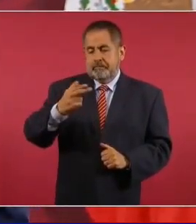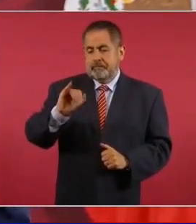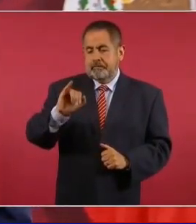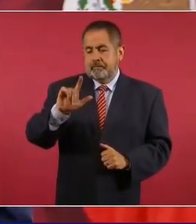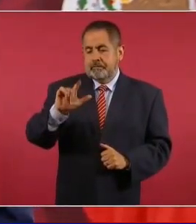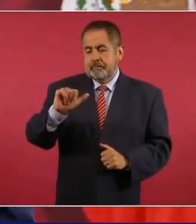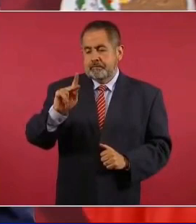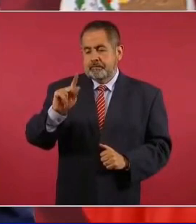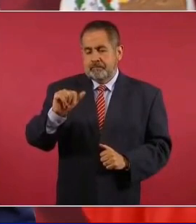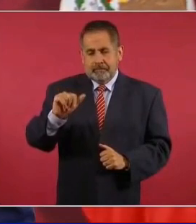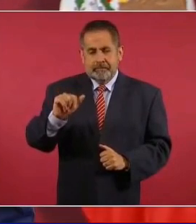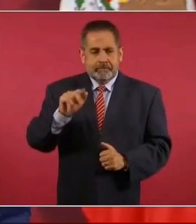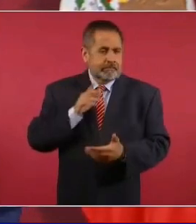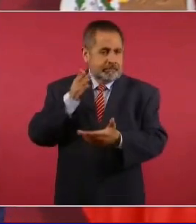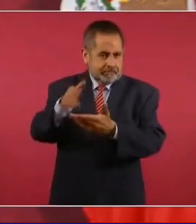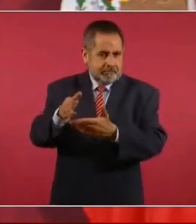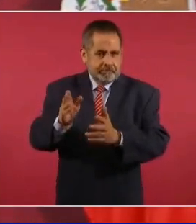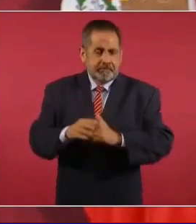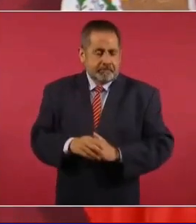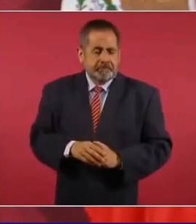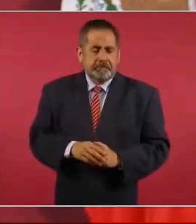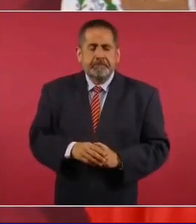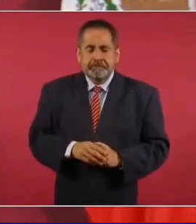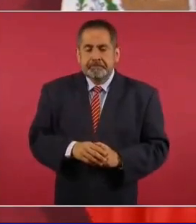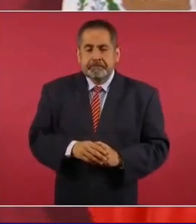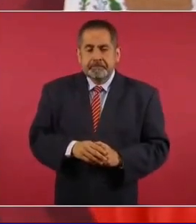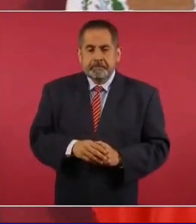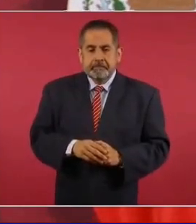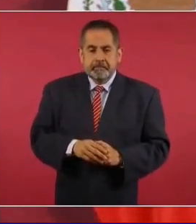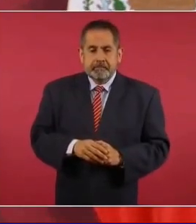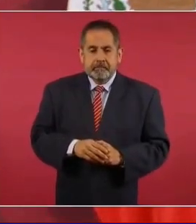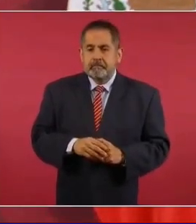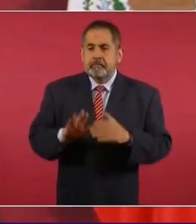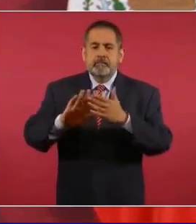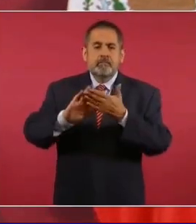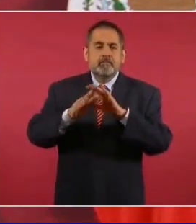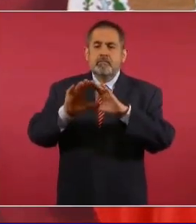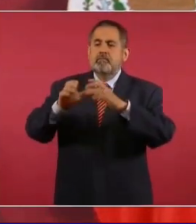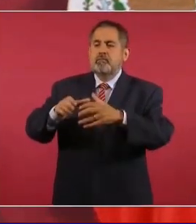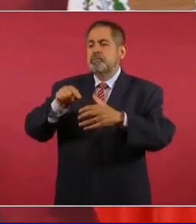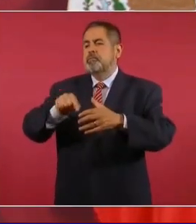con comunidades,